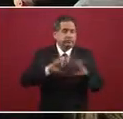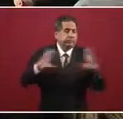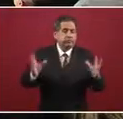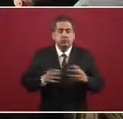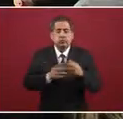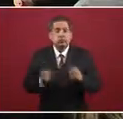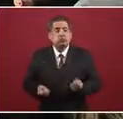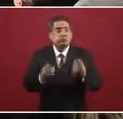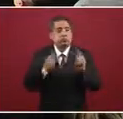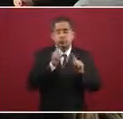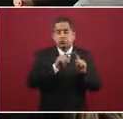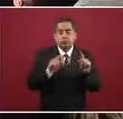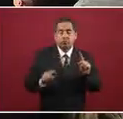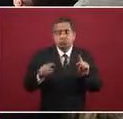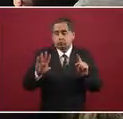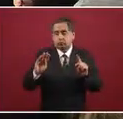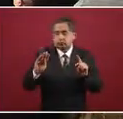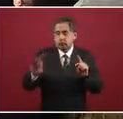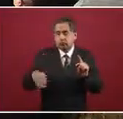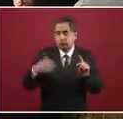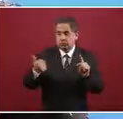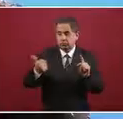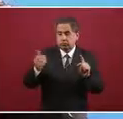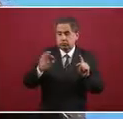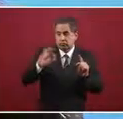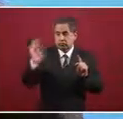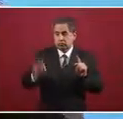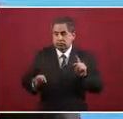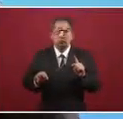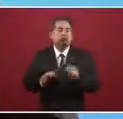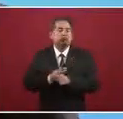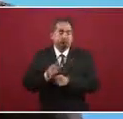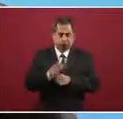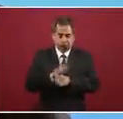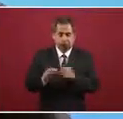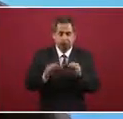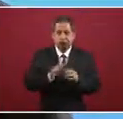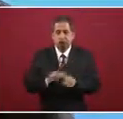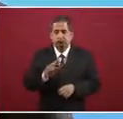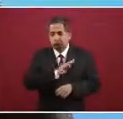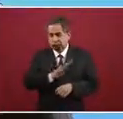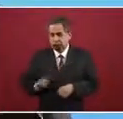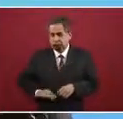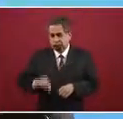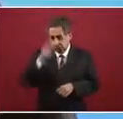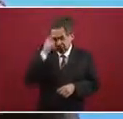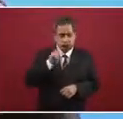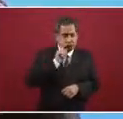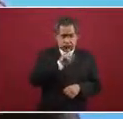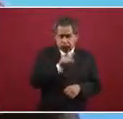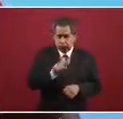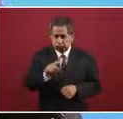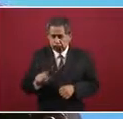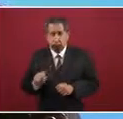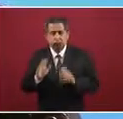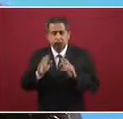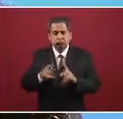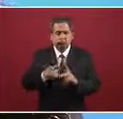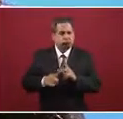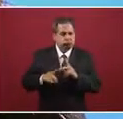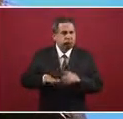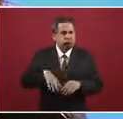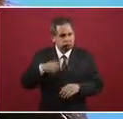de hoy en el 96 por ciento de los municipios en México. Estamos haciendo un